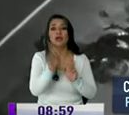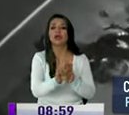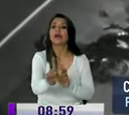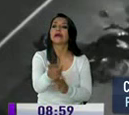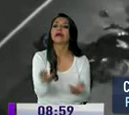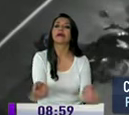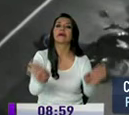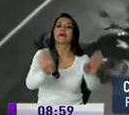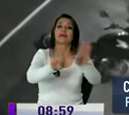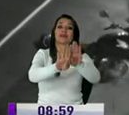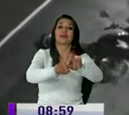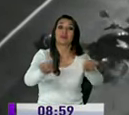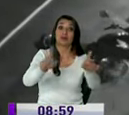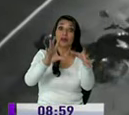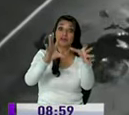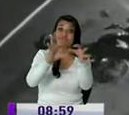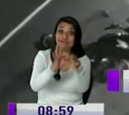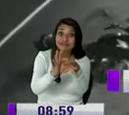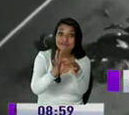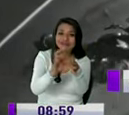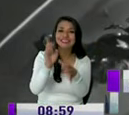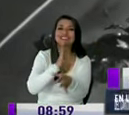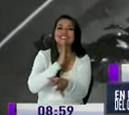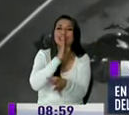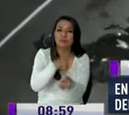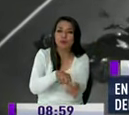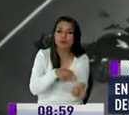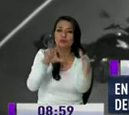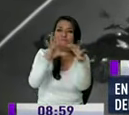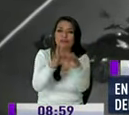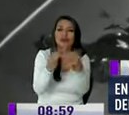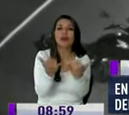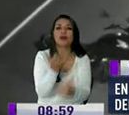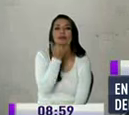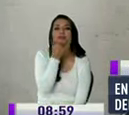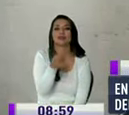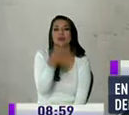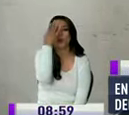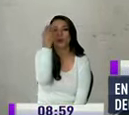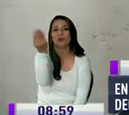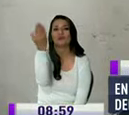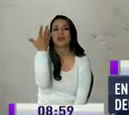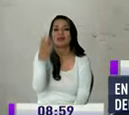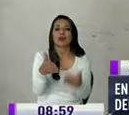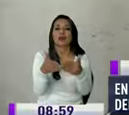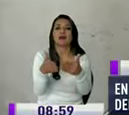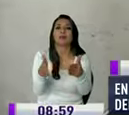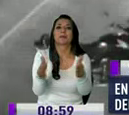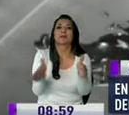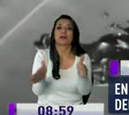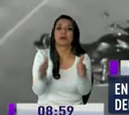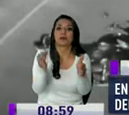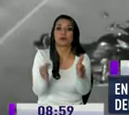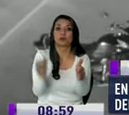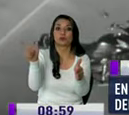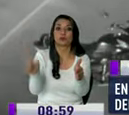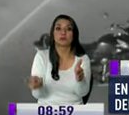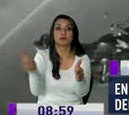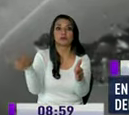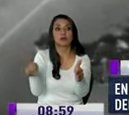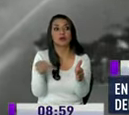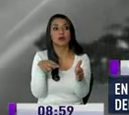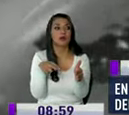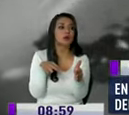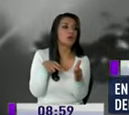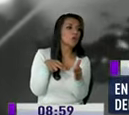el no dejarnos con candado como siempre pasamos y eso fue lo que llamó la atención parece de estas personas de estos individuos